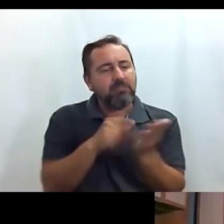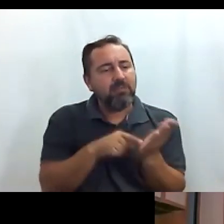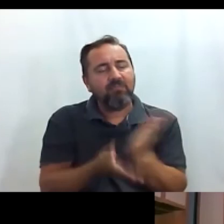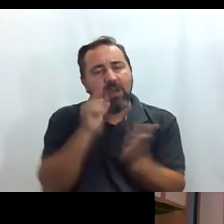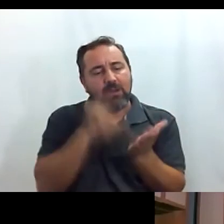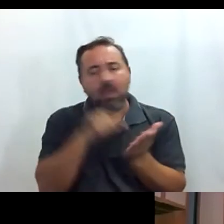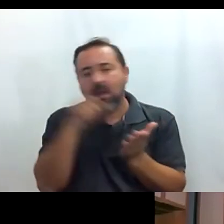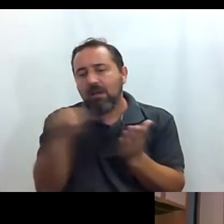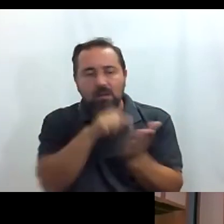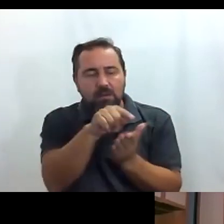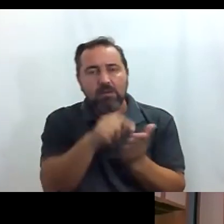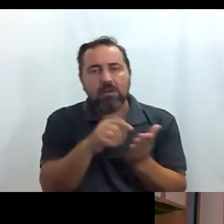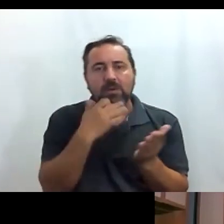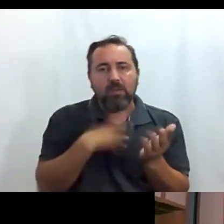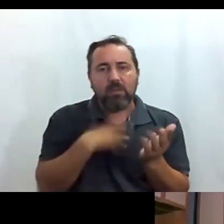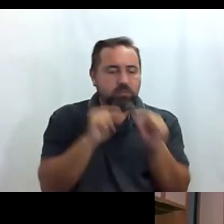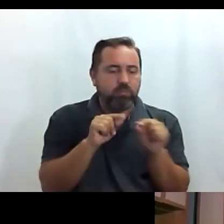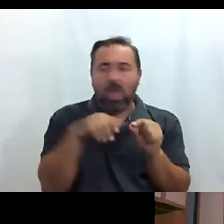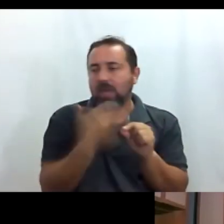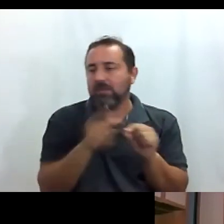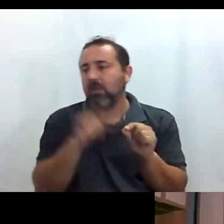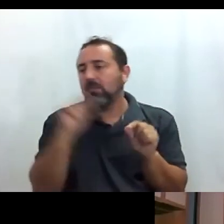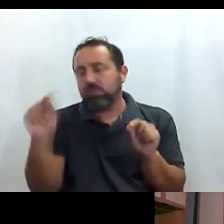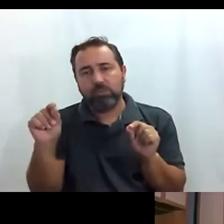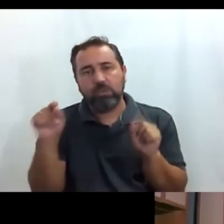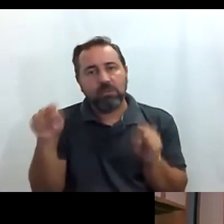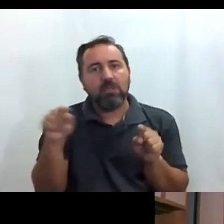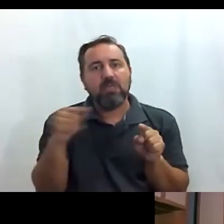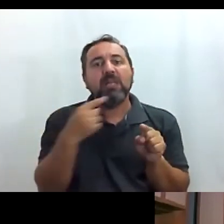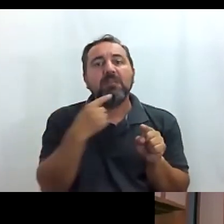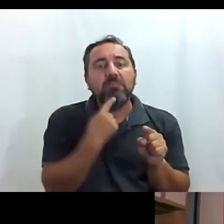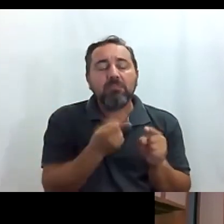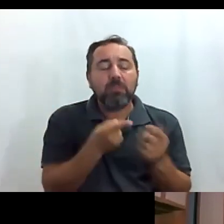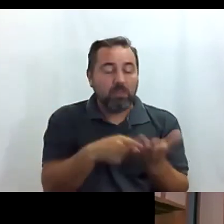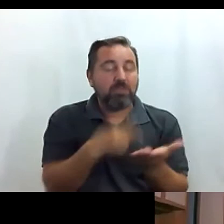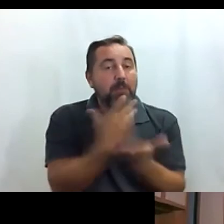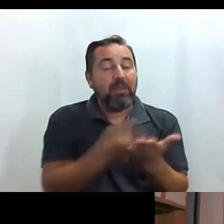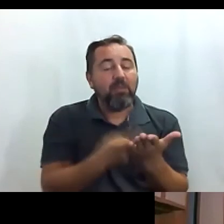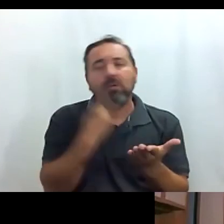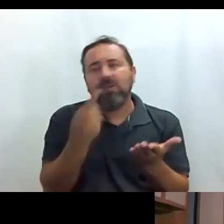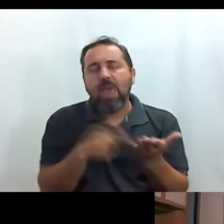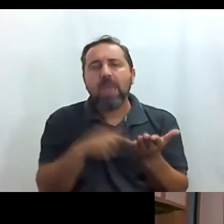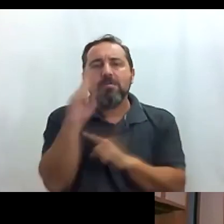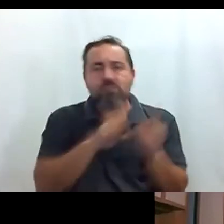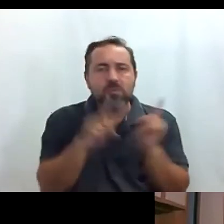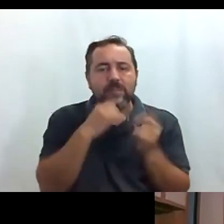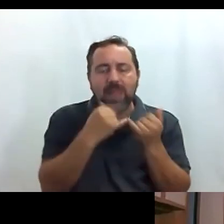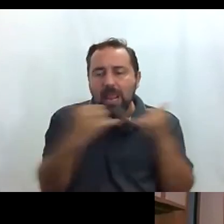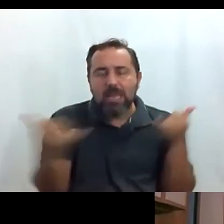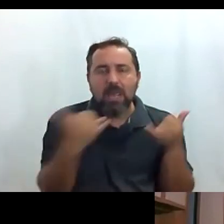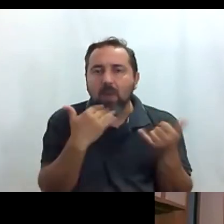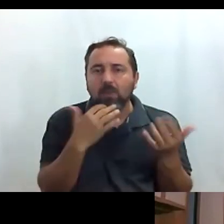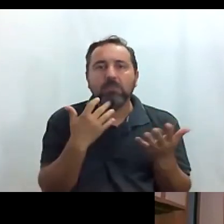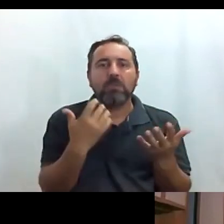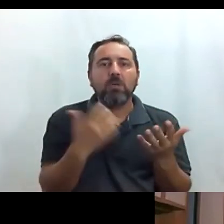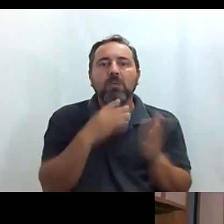hacer o sea voy a ir de un punto a otro punto y te dice las incidencias que hay en en esa línea por si hay